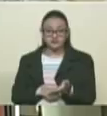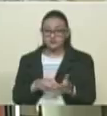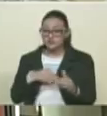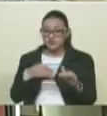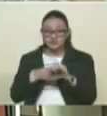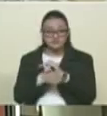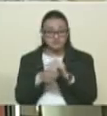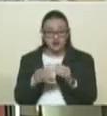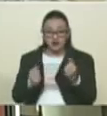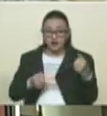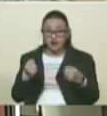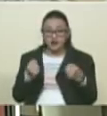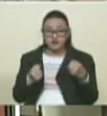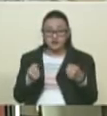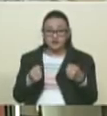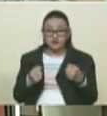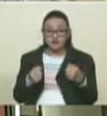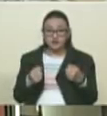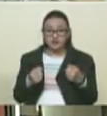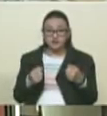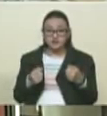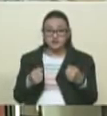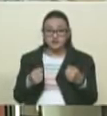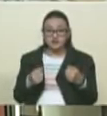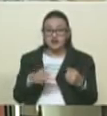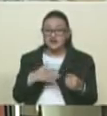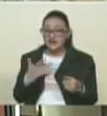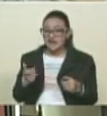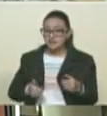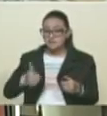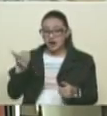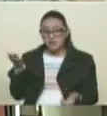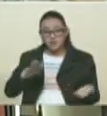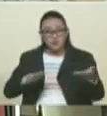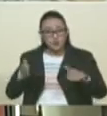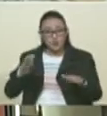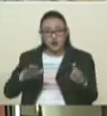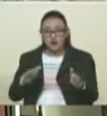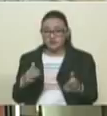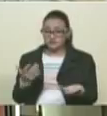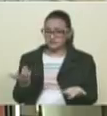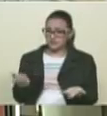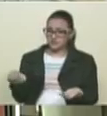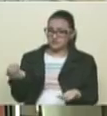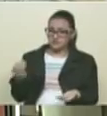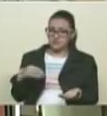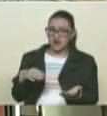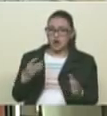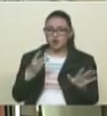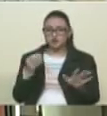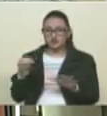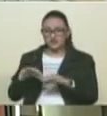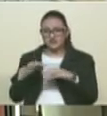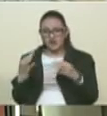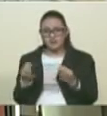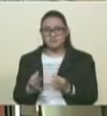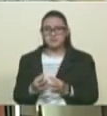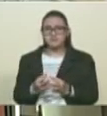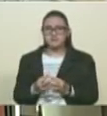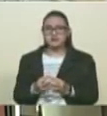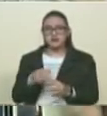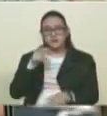enlutamiento al que sometieron a más de 132 familias y a más de 800 familias cuyos